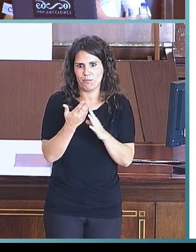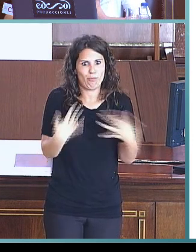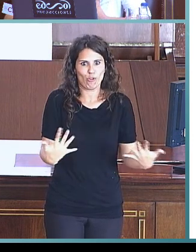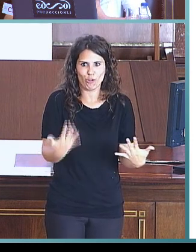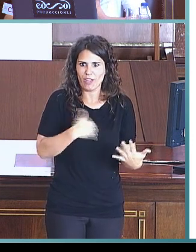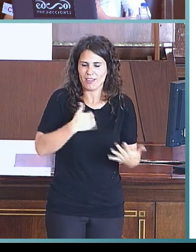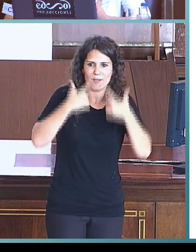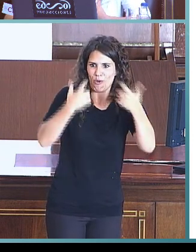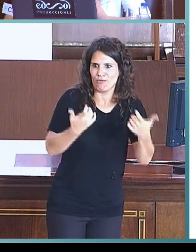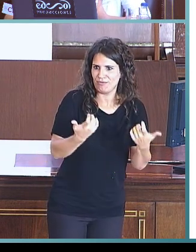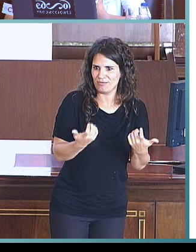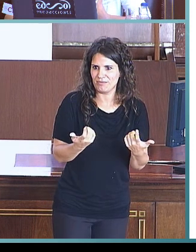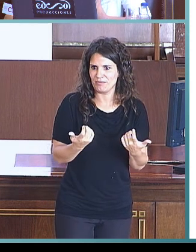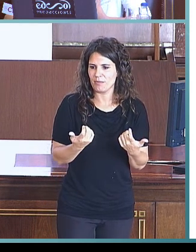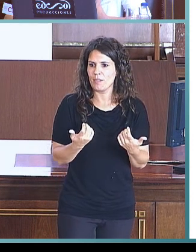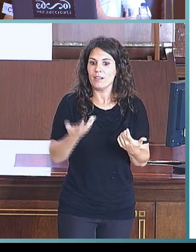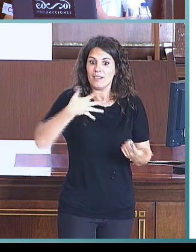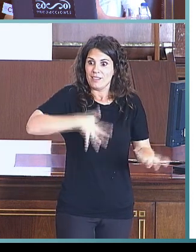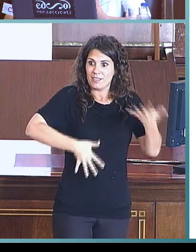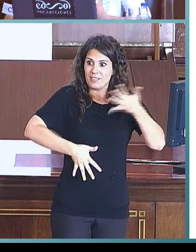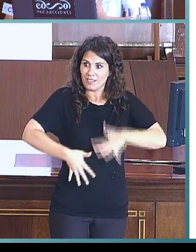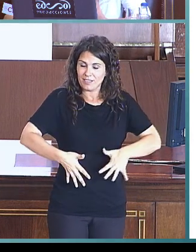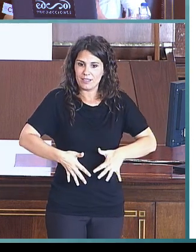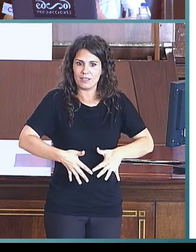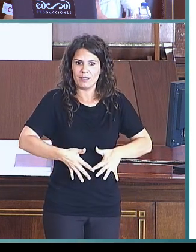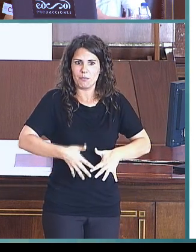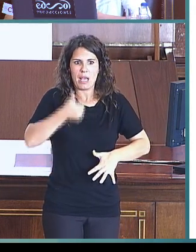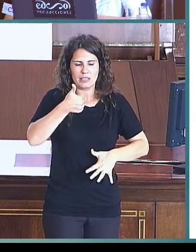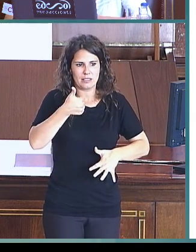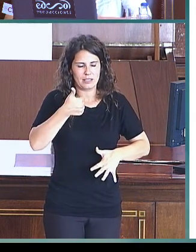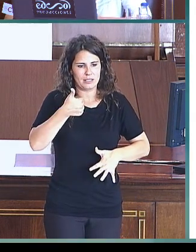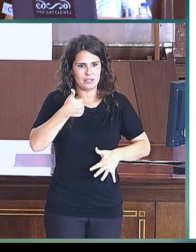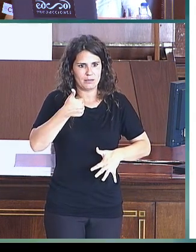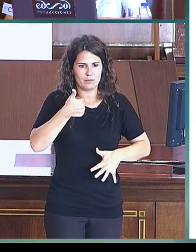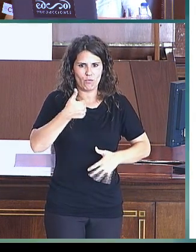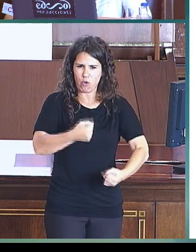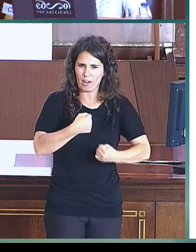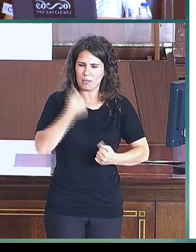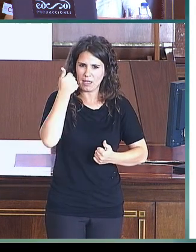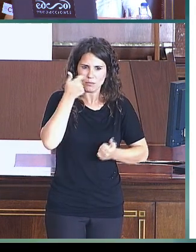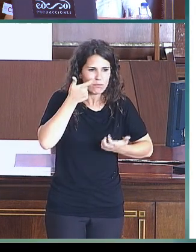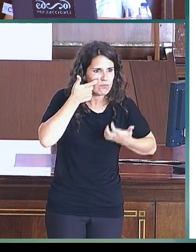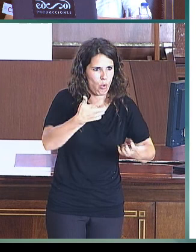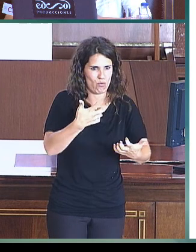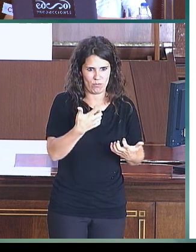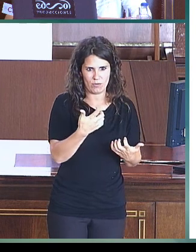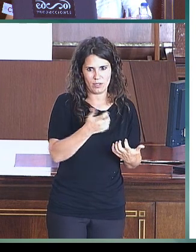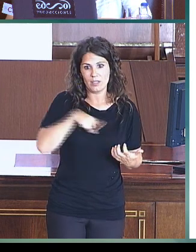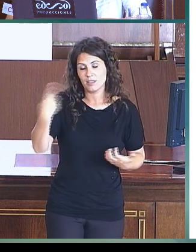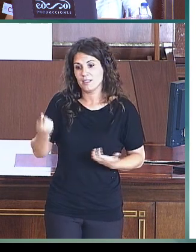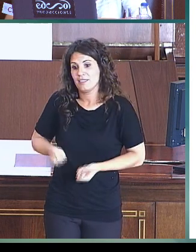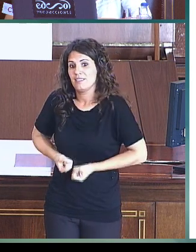de adquisición más explosivo, mientras que la producción va